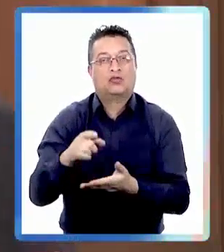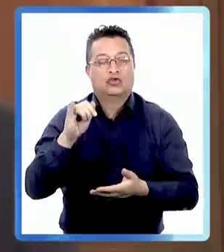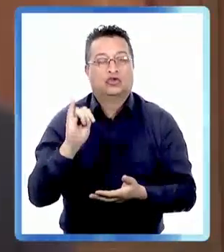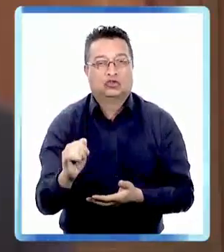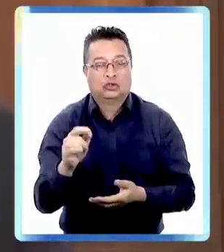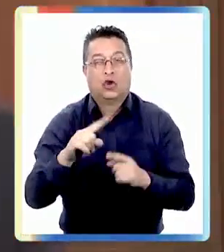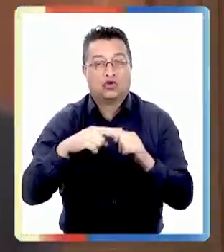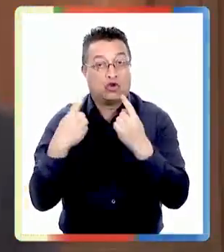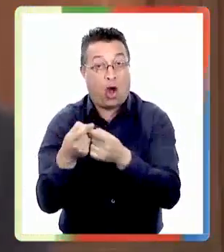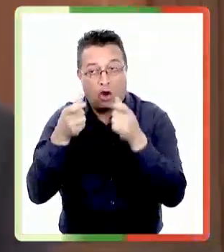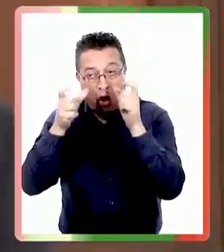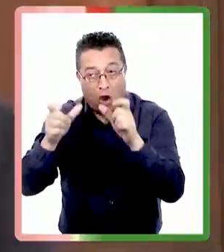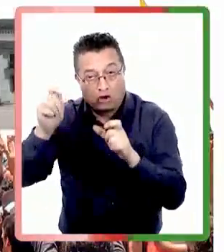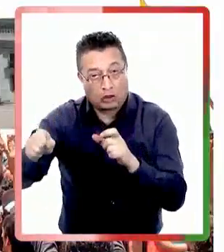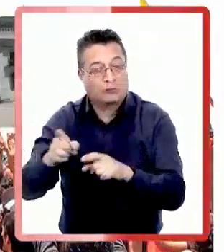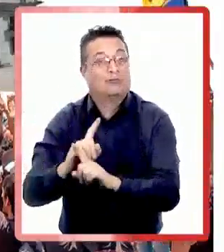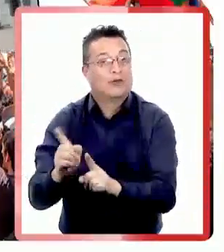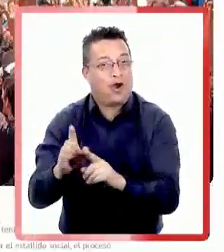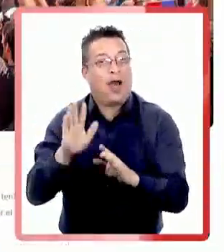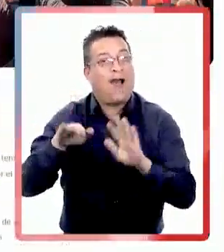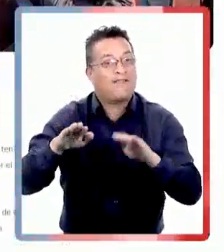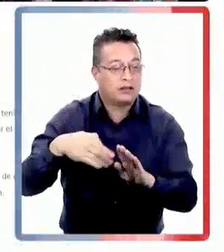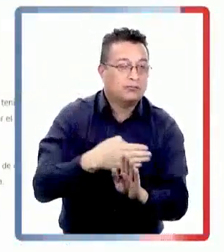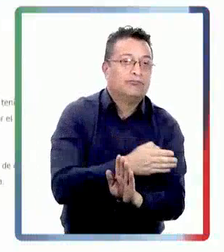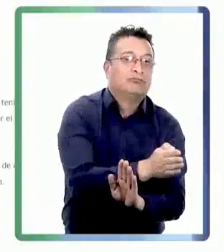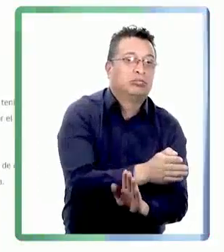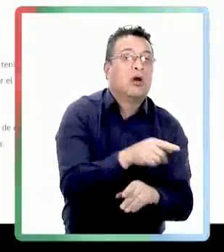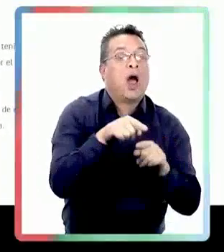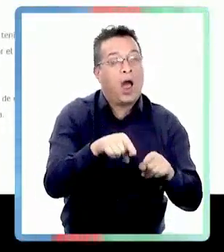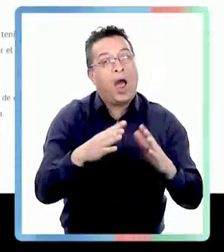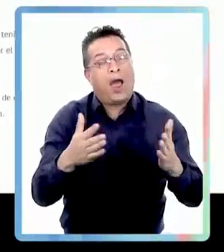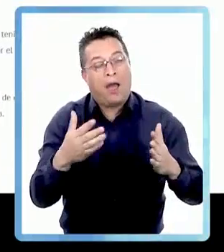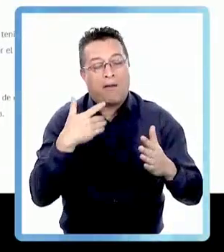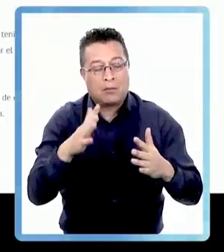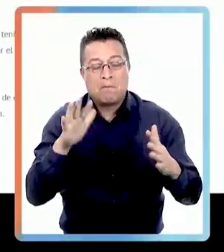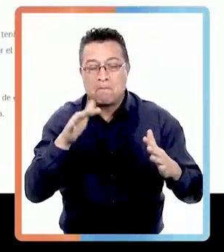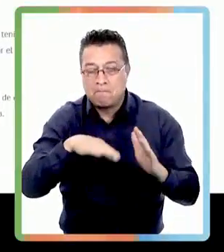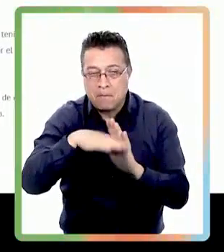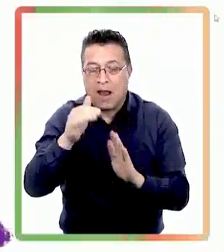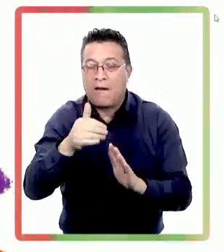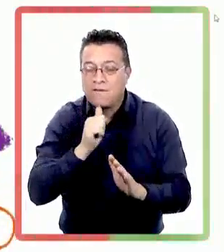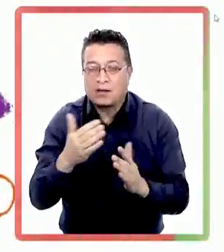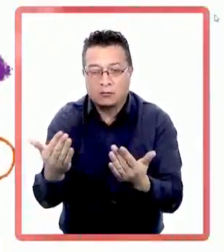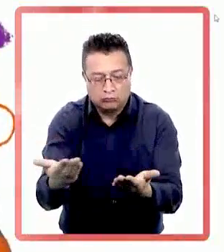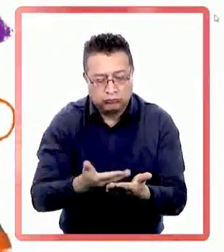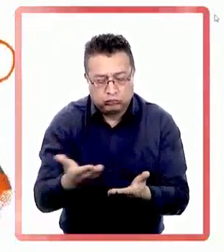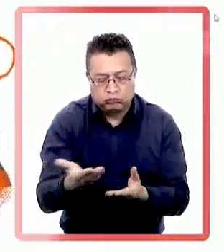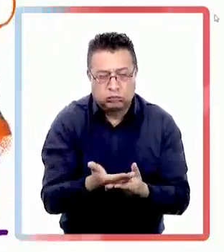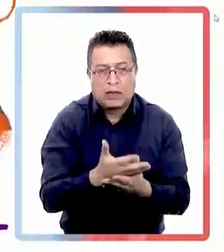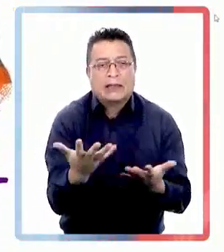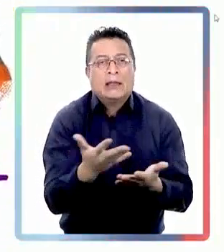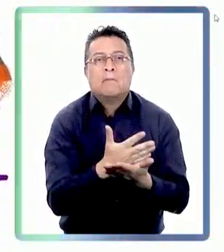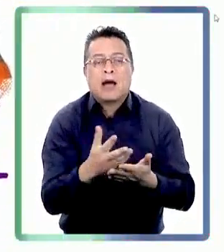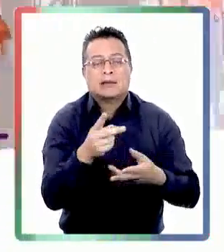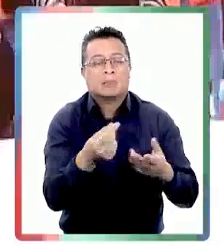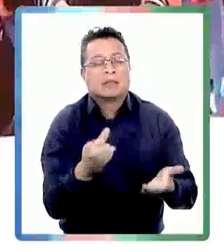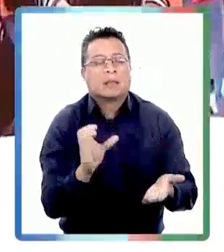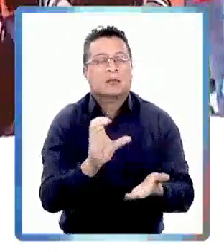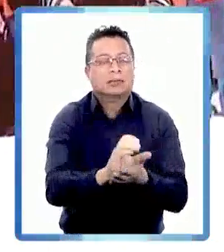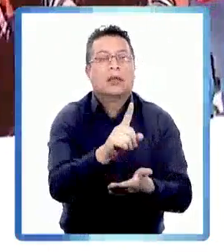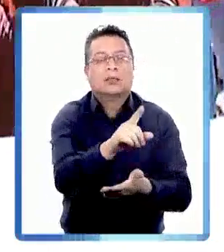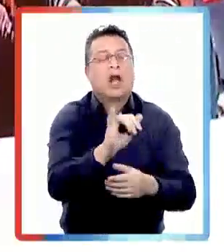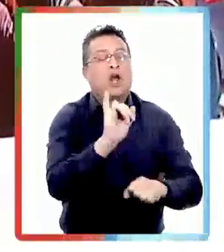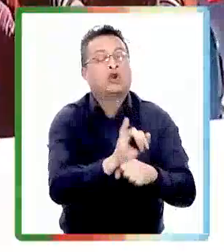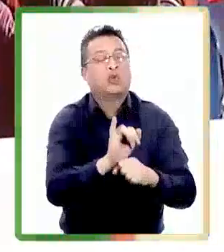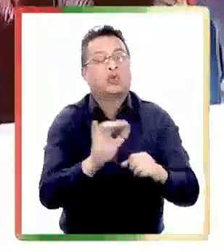pasan por la Contraloría, porque no todas pasan por la Contraloría, mientras no podamos tener más antecedentes y tener claro lo que está ocurriendo con esos recursos y con